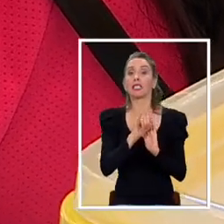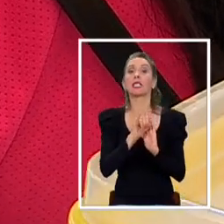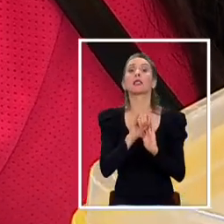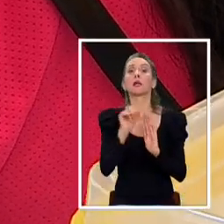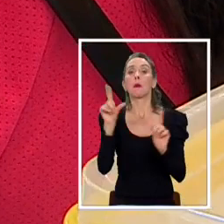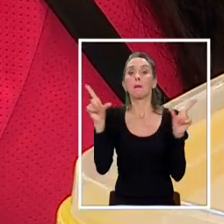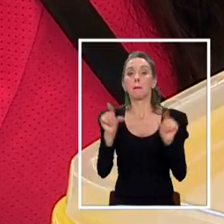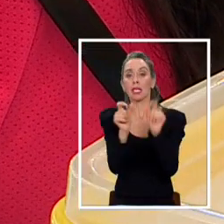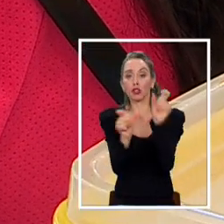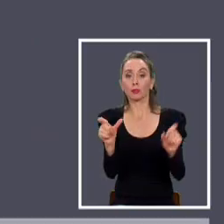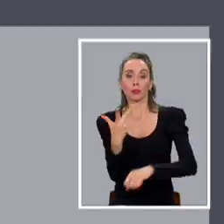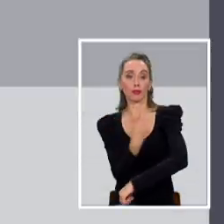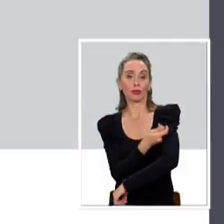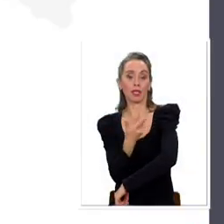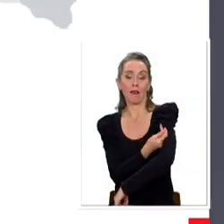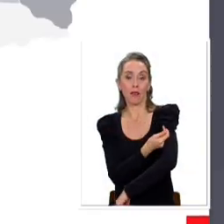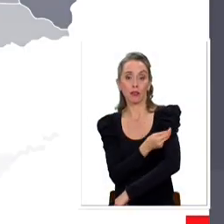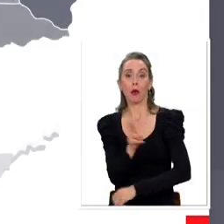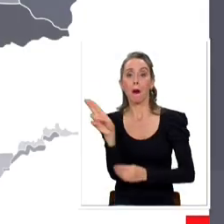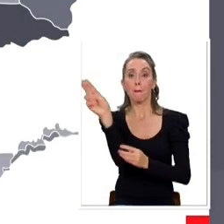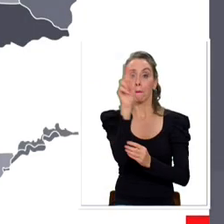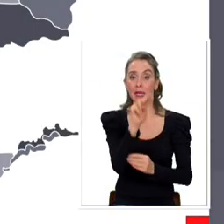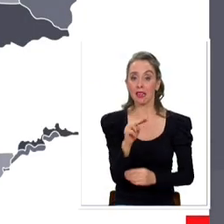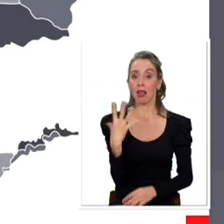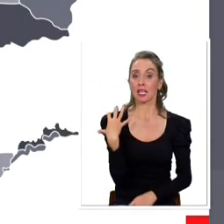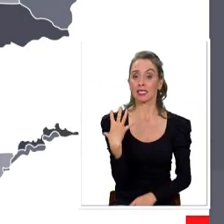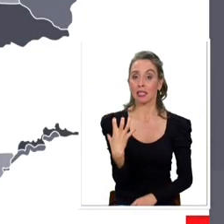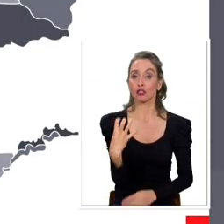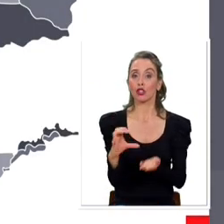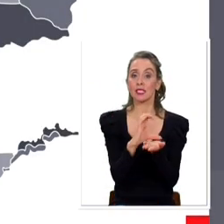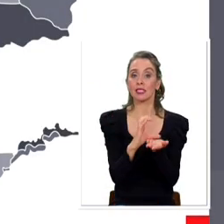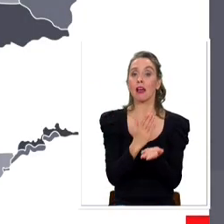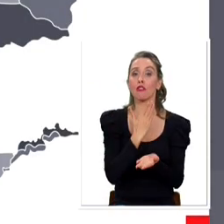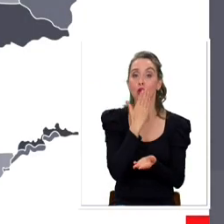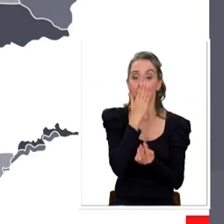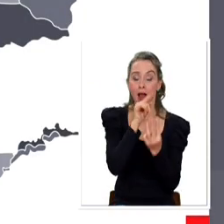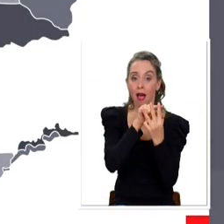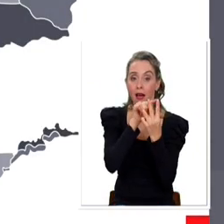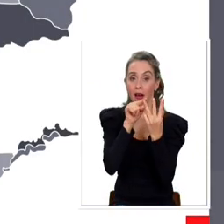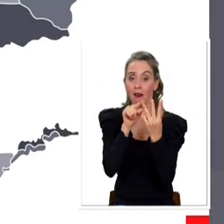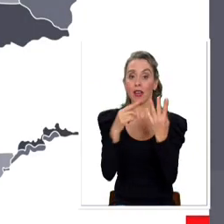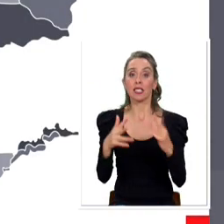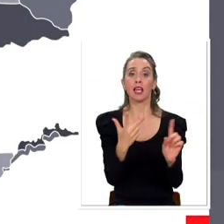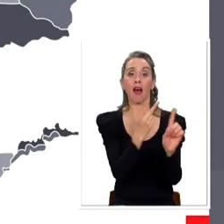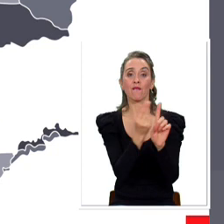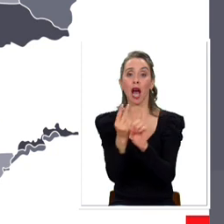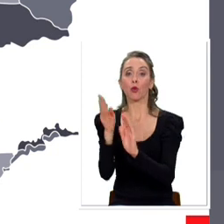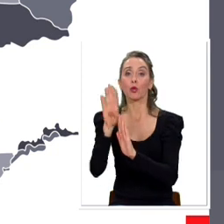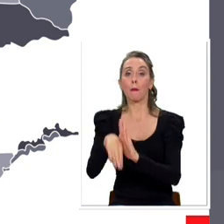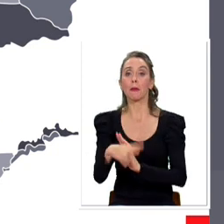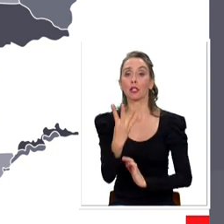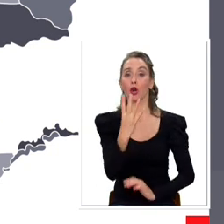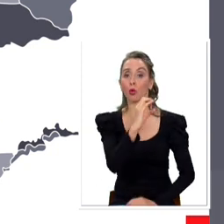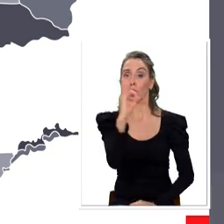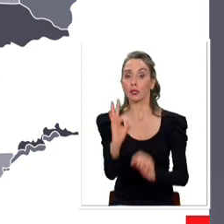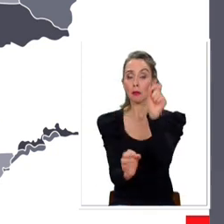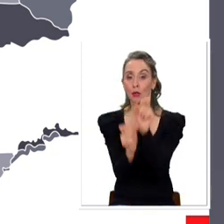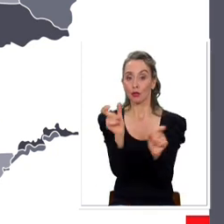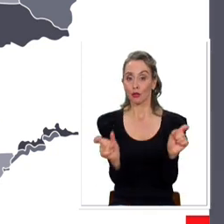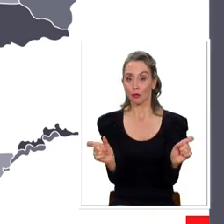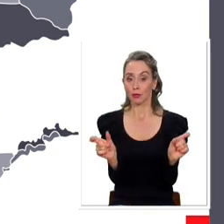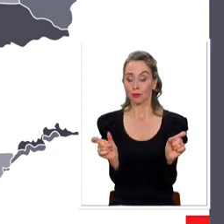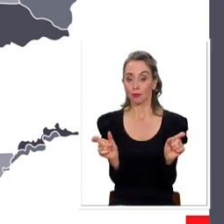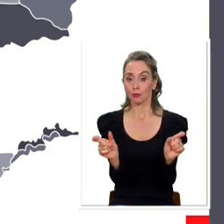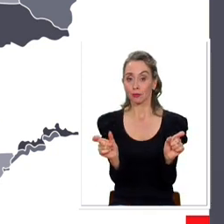proceso de vacunación. La Pintana se suma en Estación Central y Cerro Navia, por ejemplo, que han vacunado a menos del 40% de su